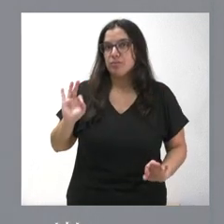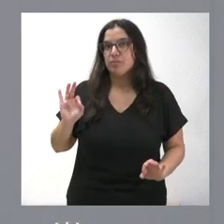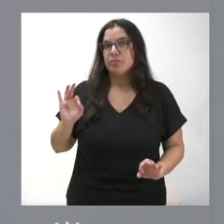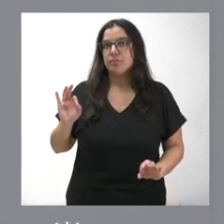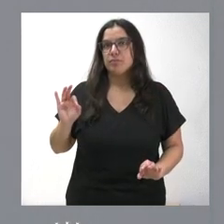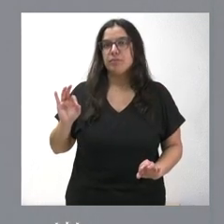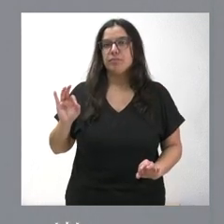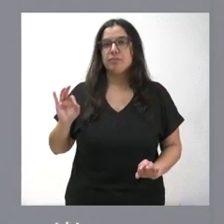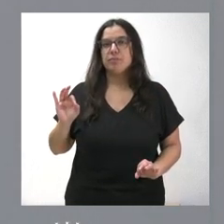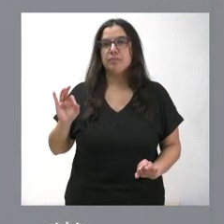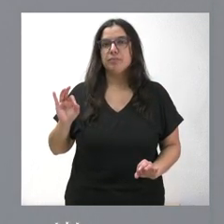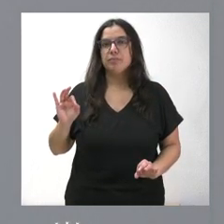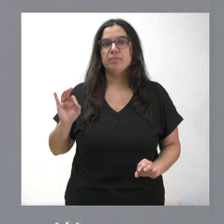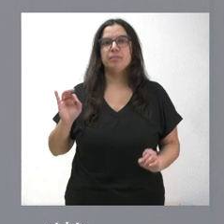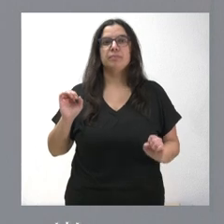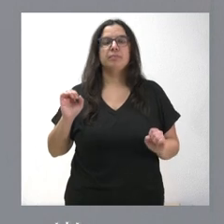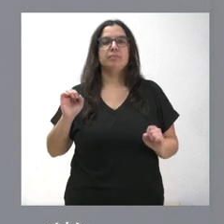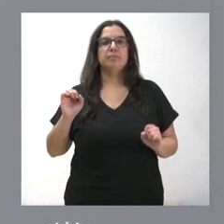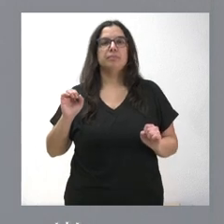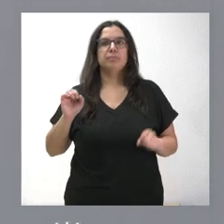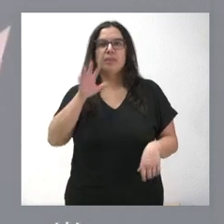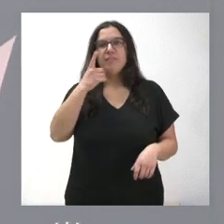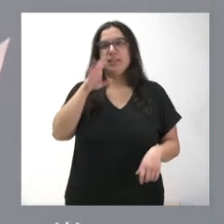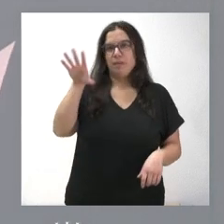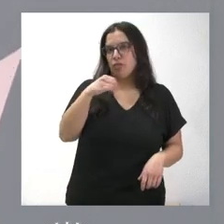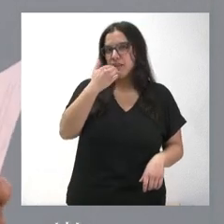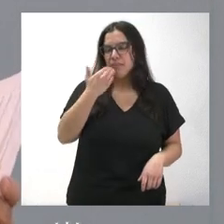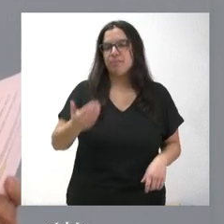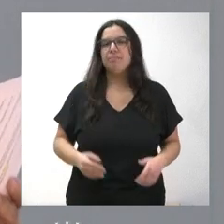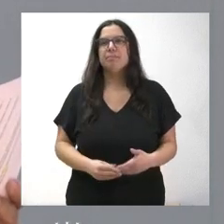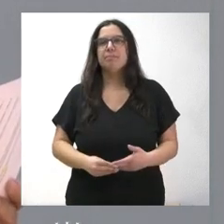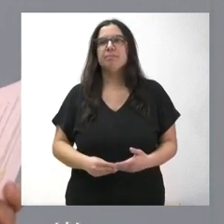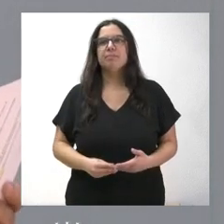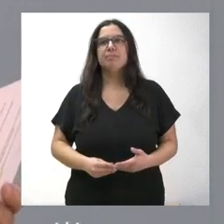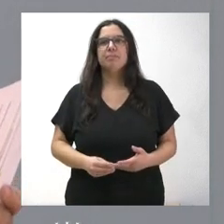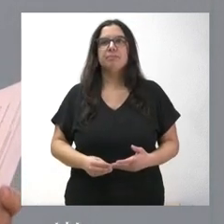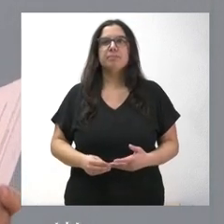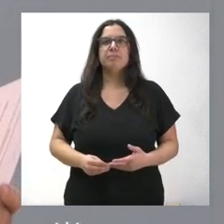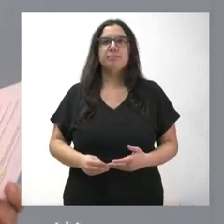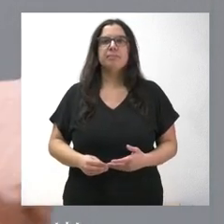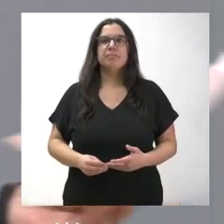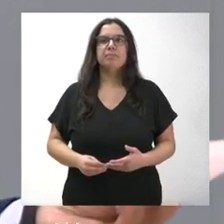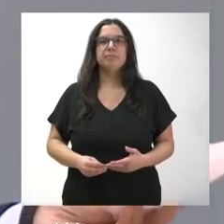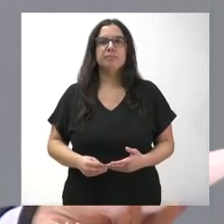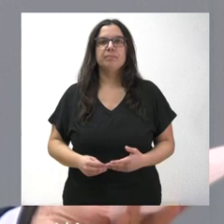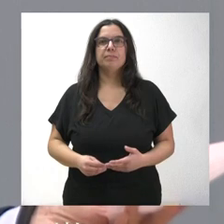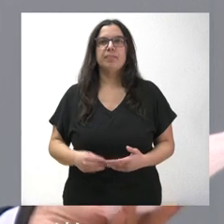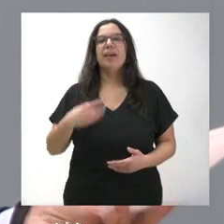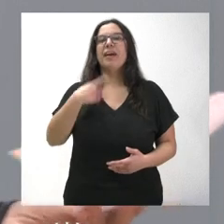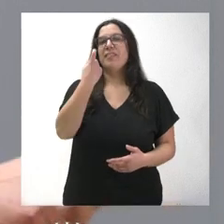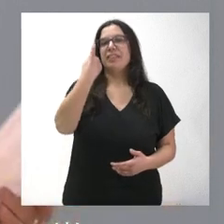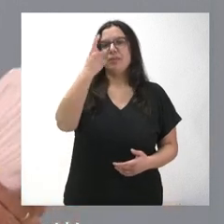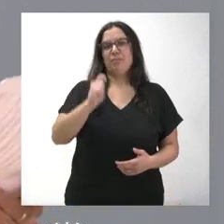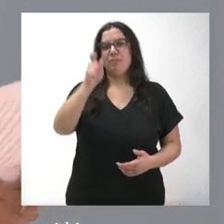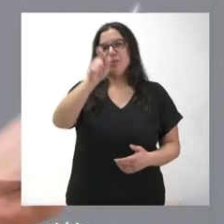que nos lo bajen ahora. Ah, vale, que han ido a por ello. Bici, te han dejado aquí sin ello todavía, ¿no? Falta bici, te date la cometer.